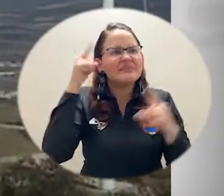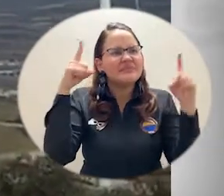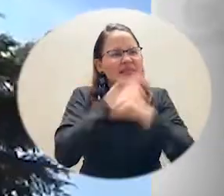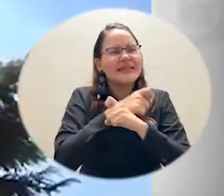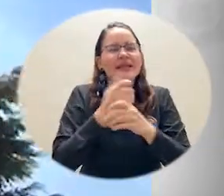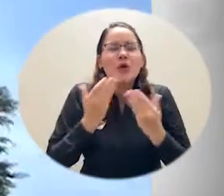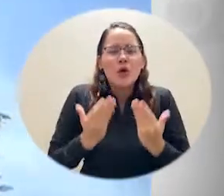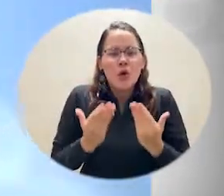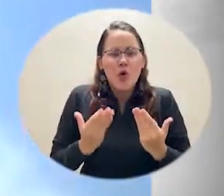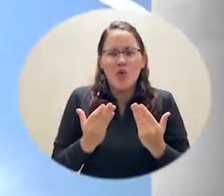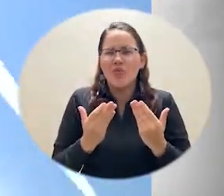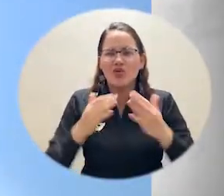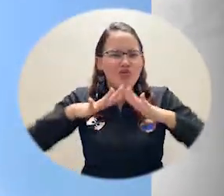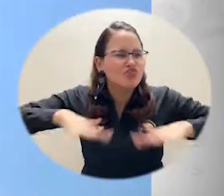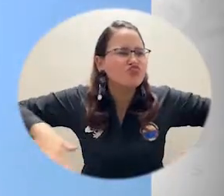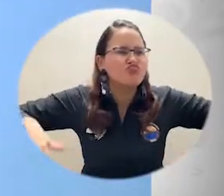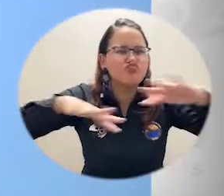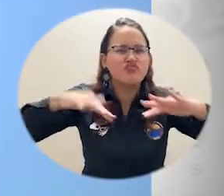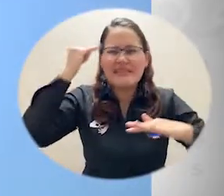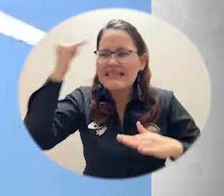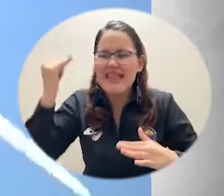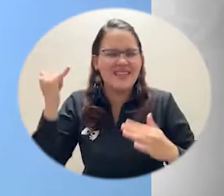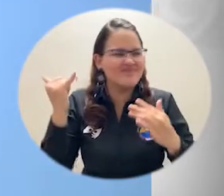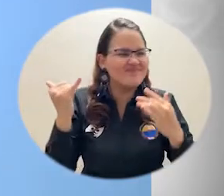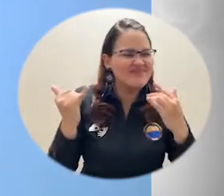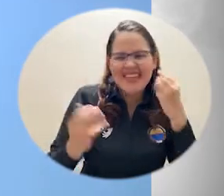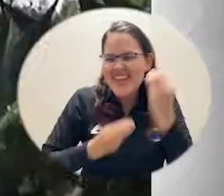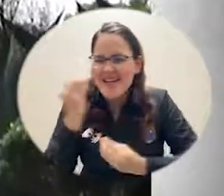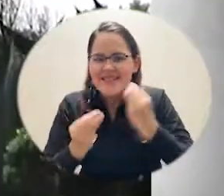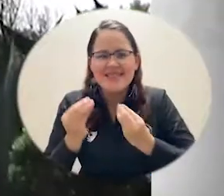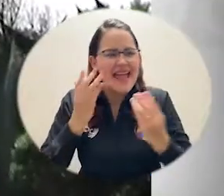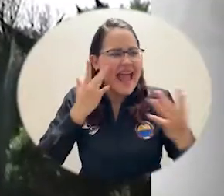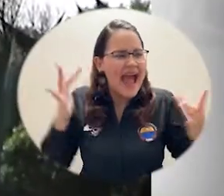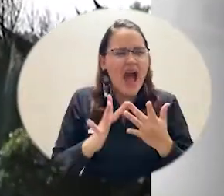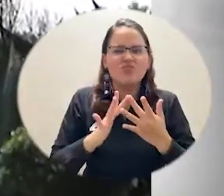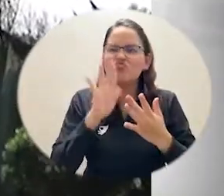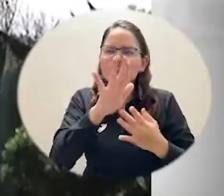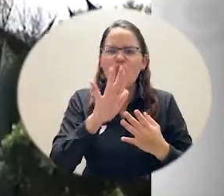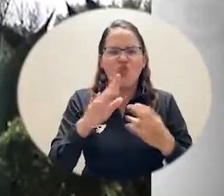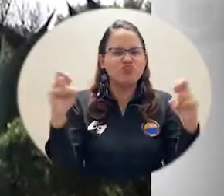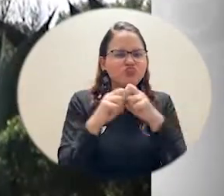extensión de ese mismo escenario expoactivista en el marco de las energías renovables.